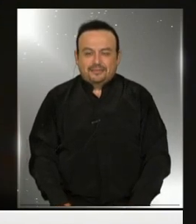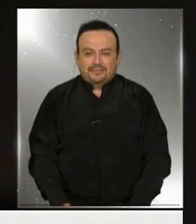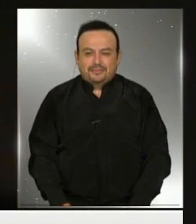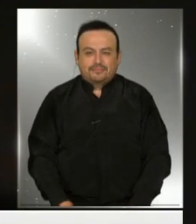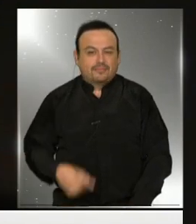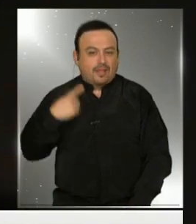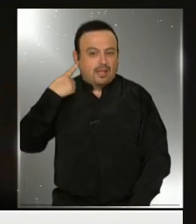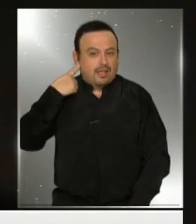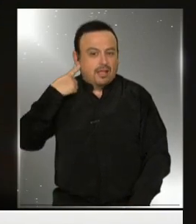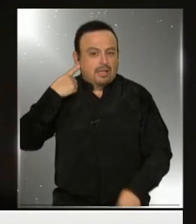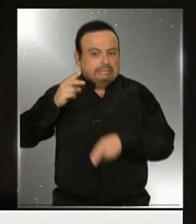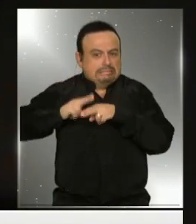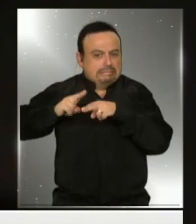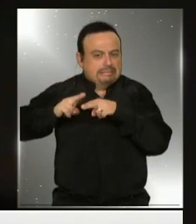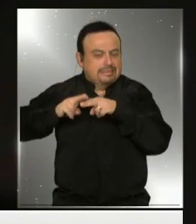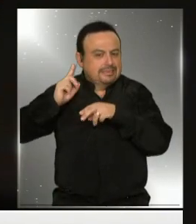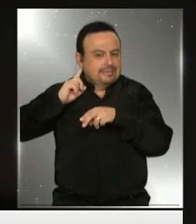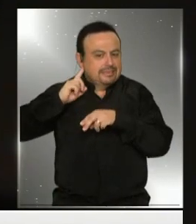¿Le están poniendo el audio?